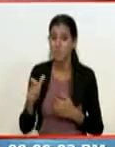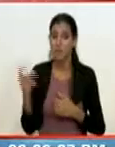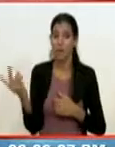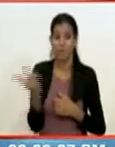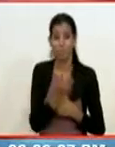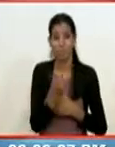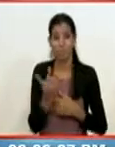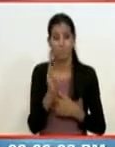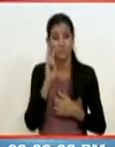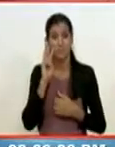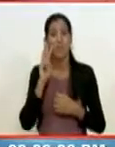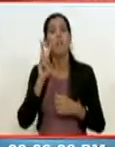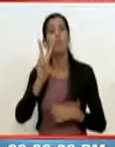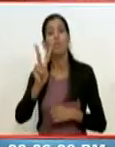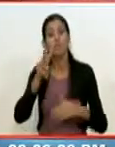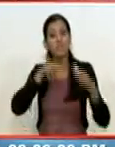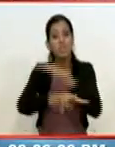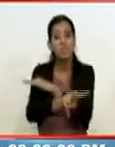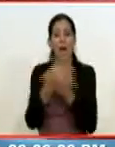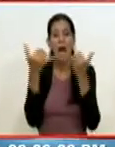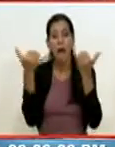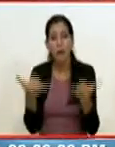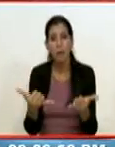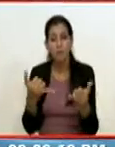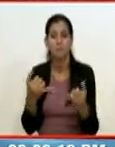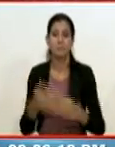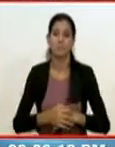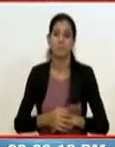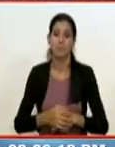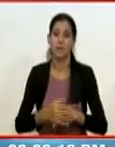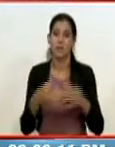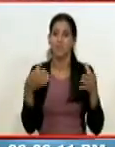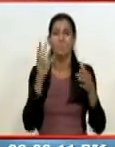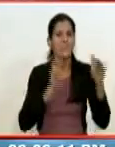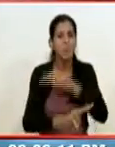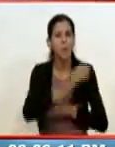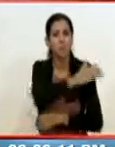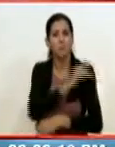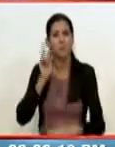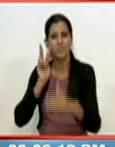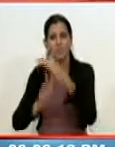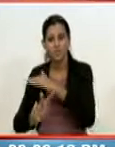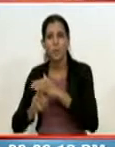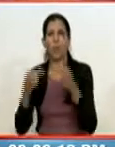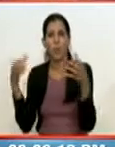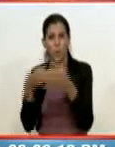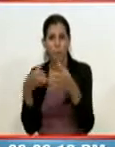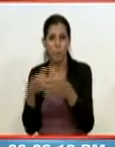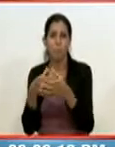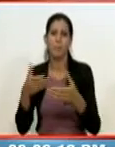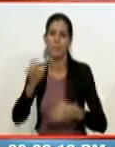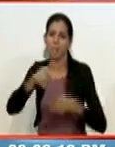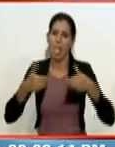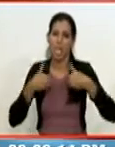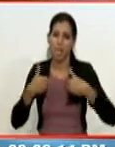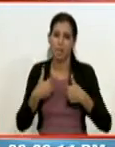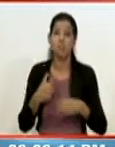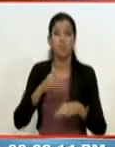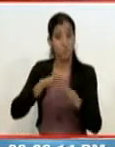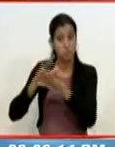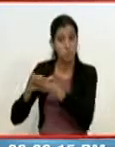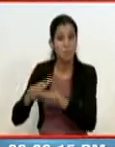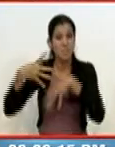visiones que polarizan el escenario político venezolano. Pero los disturbios que originaron la tragedia fueron convocados por la derecha